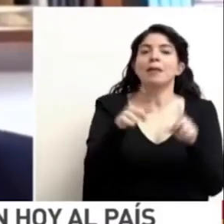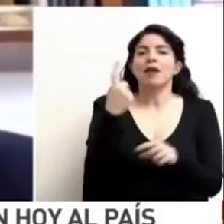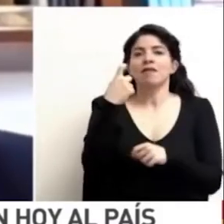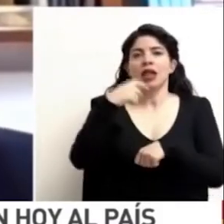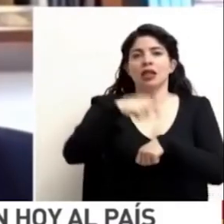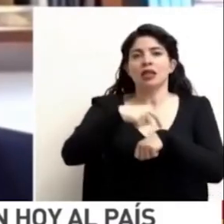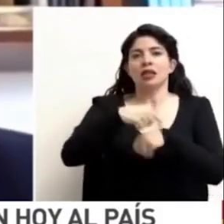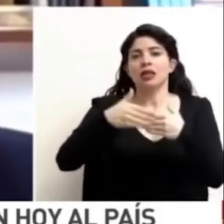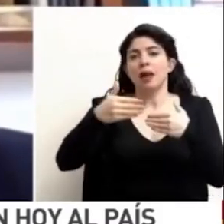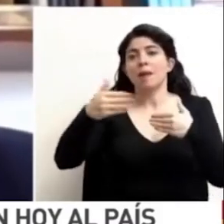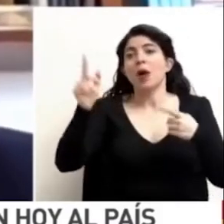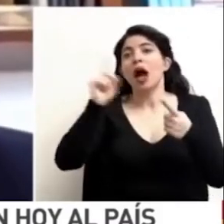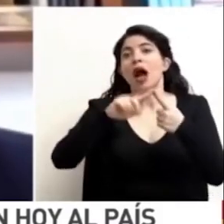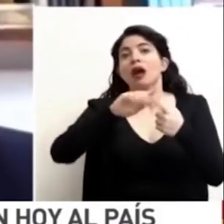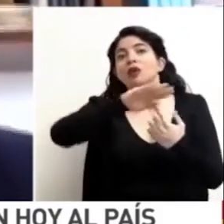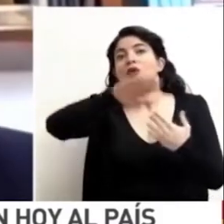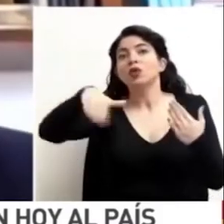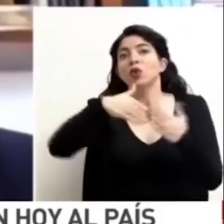la población.